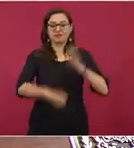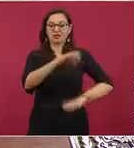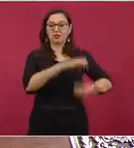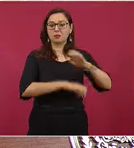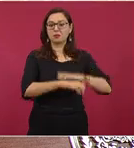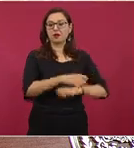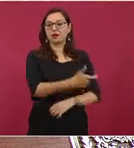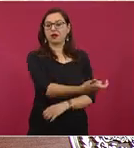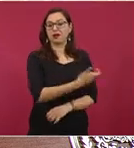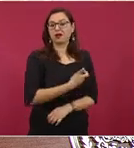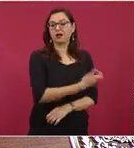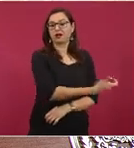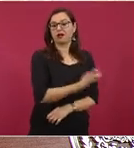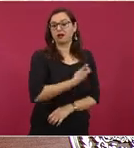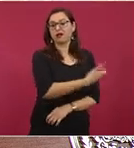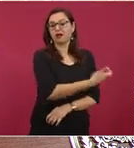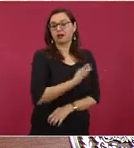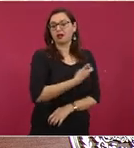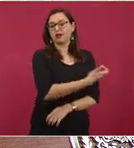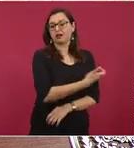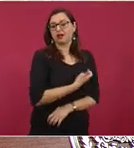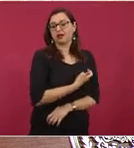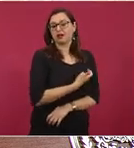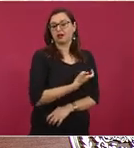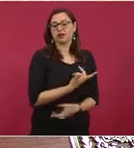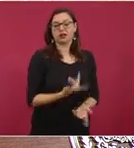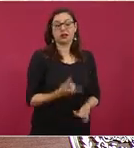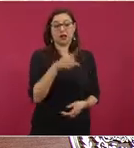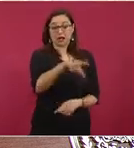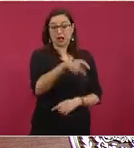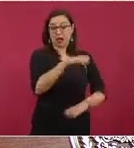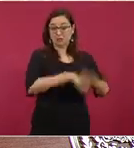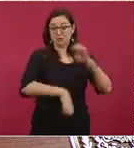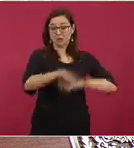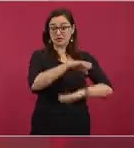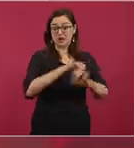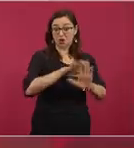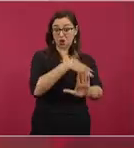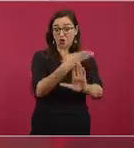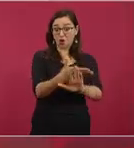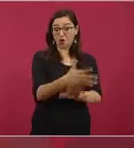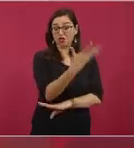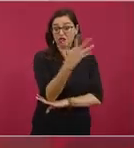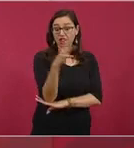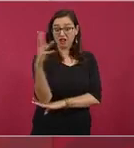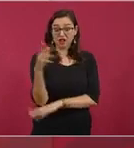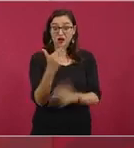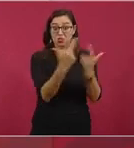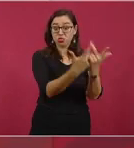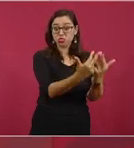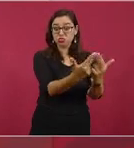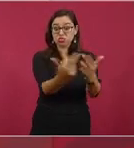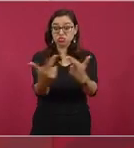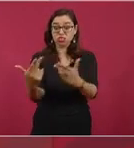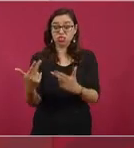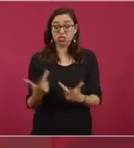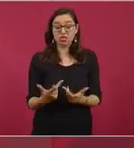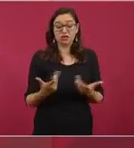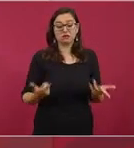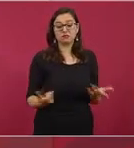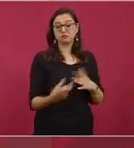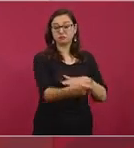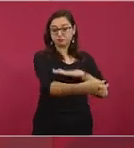mismo tiempo cuestionan estas obras